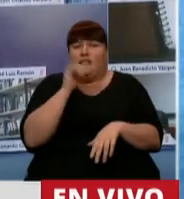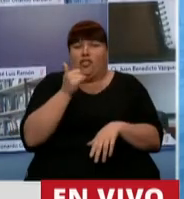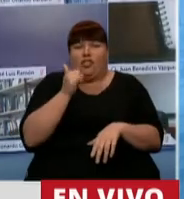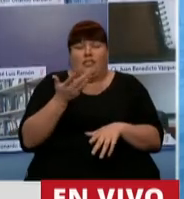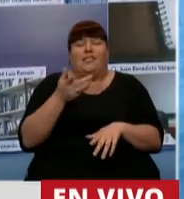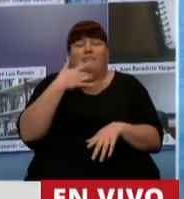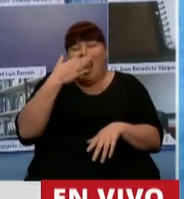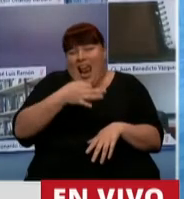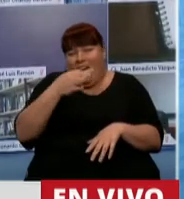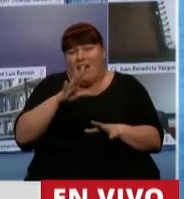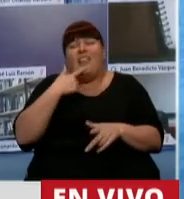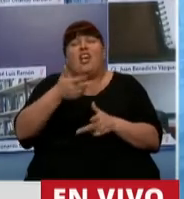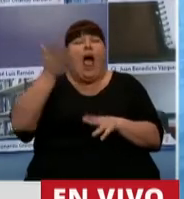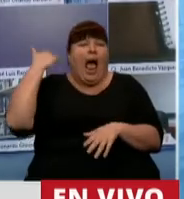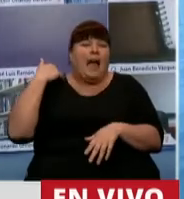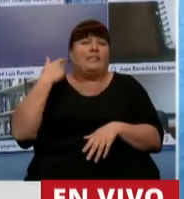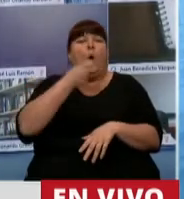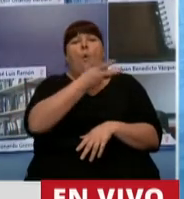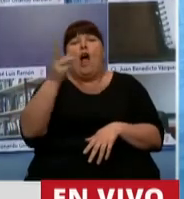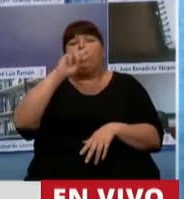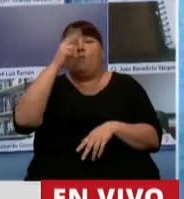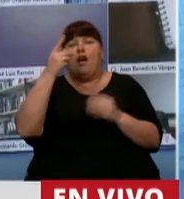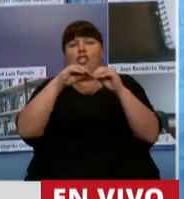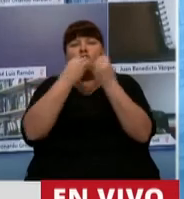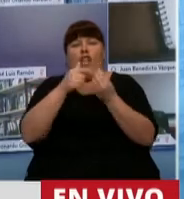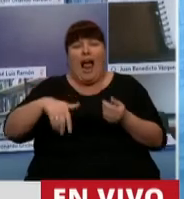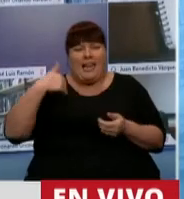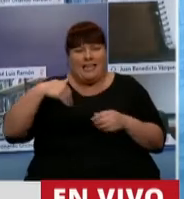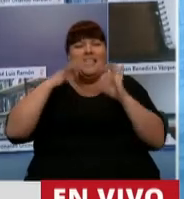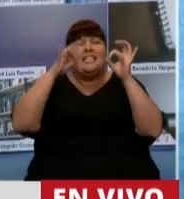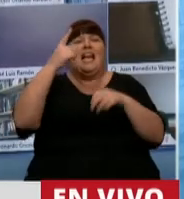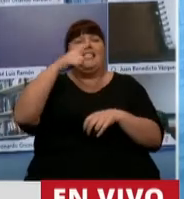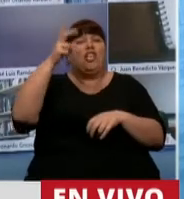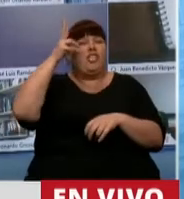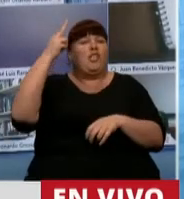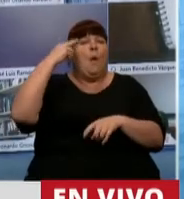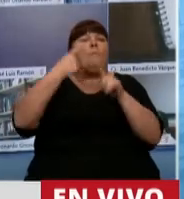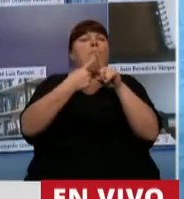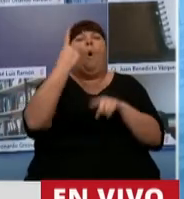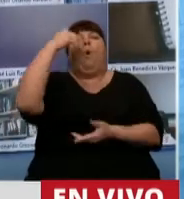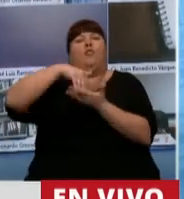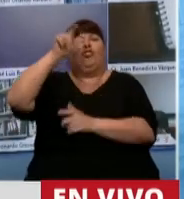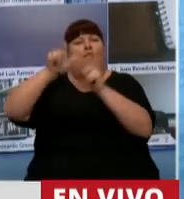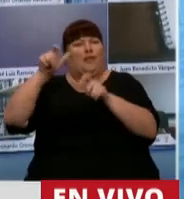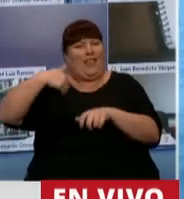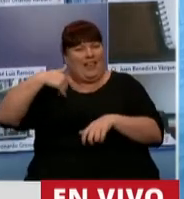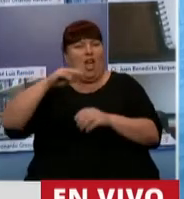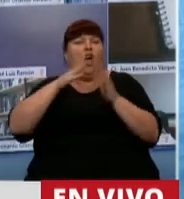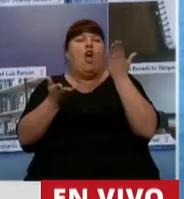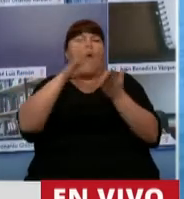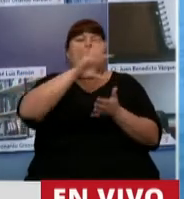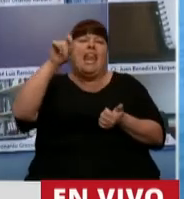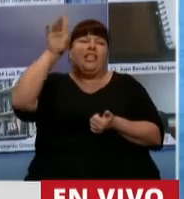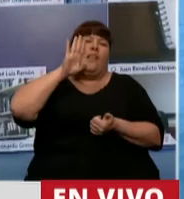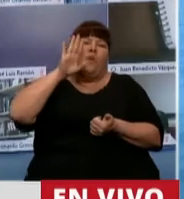porque si bien es verdad, como se dijo, que la cantidad de muertes acumuladas en la Argentina hoy son 189 por millón de habitantes, comparado con 500 de Estados